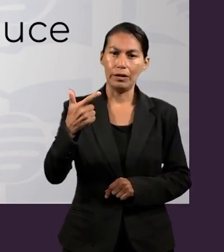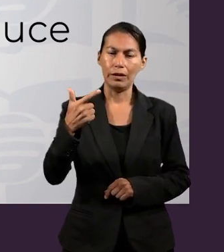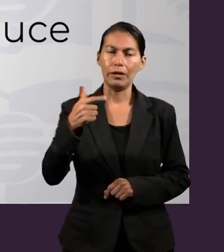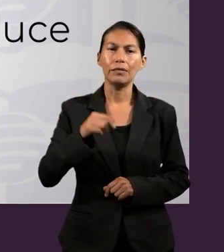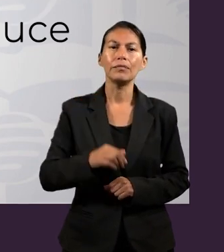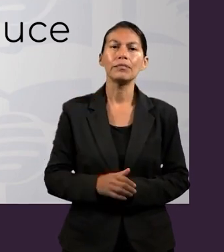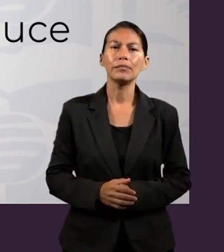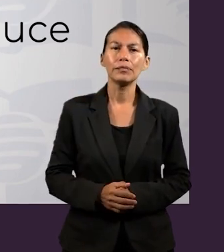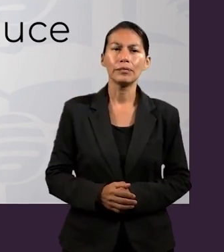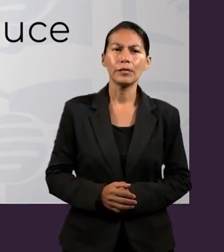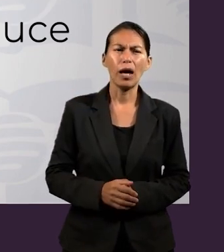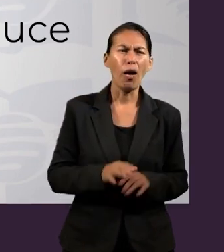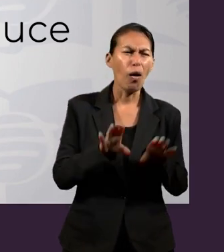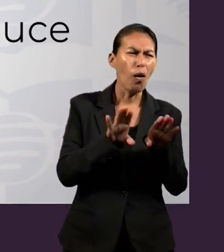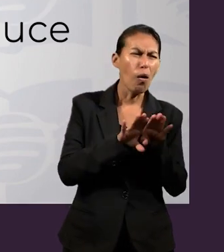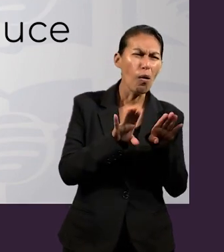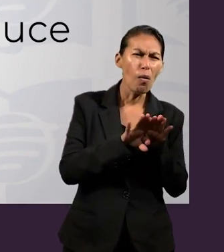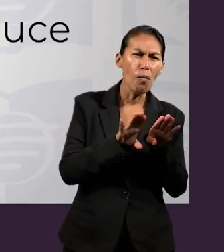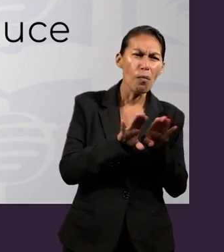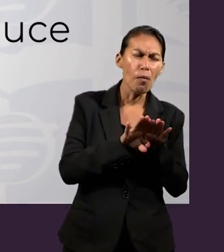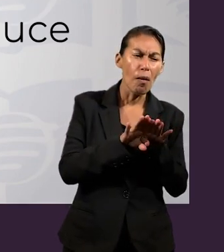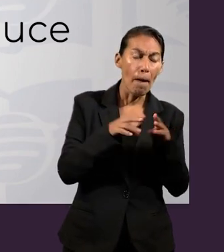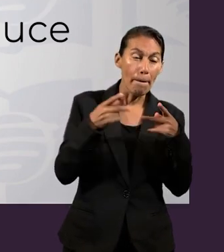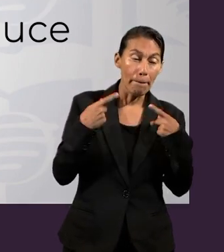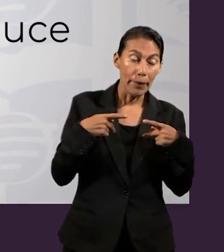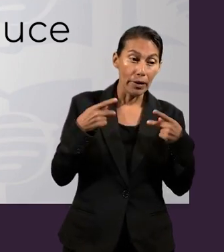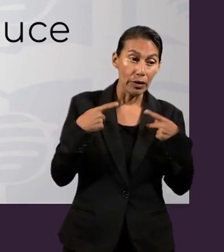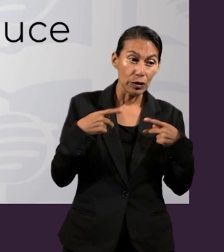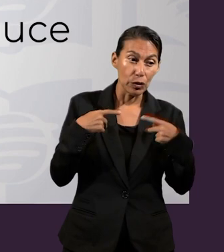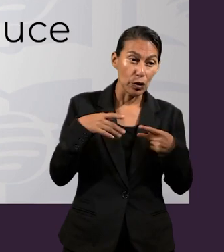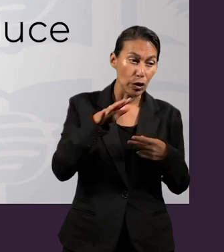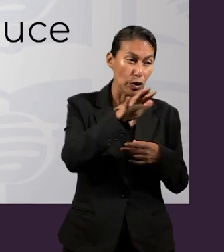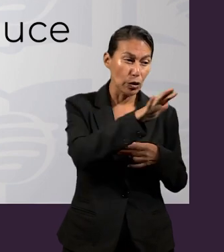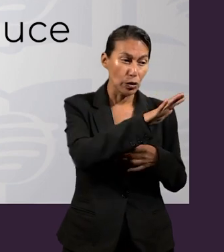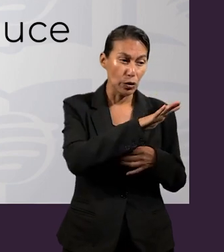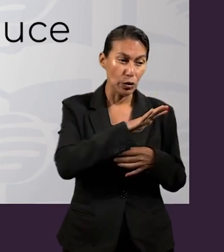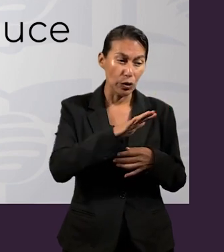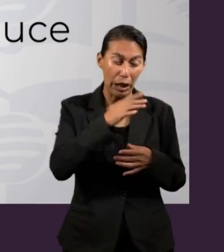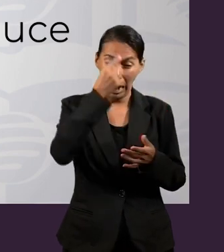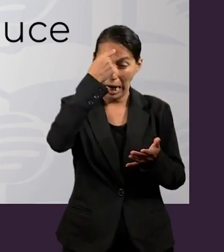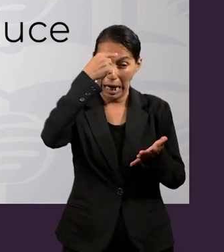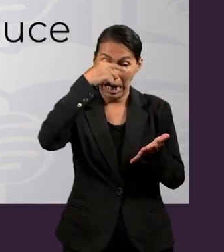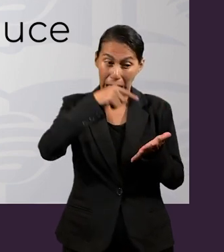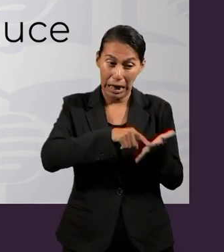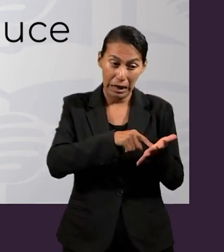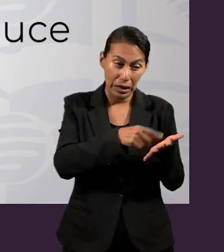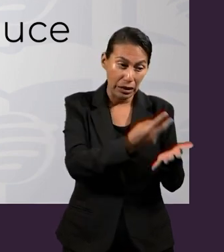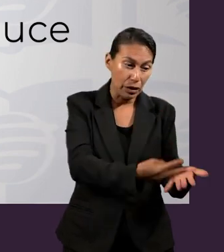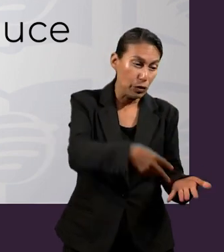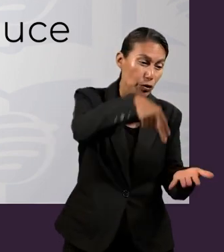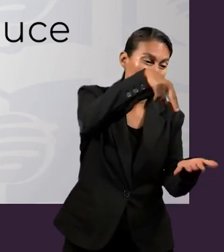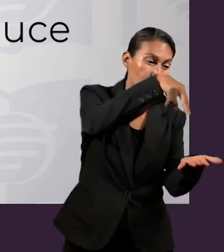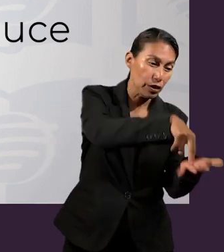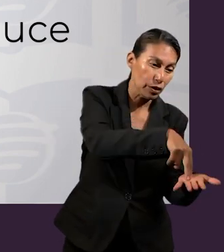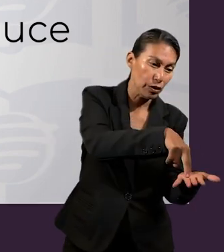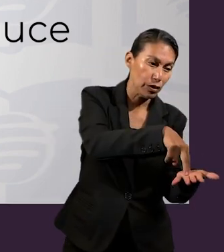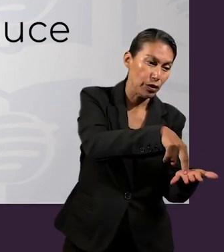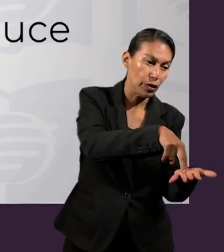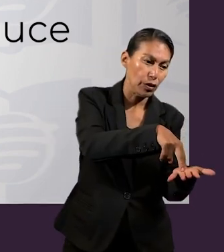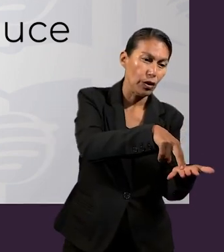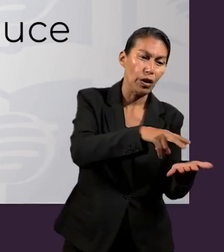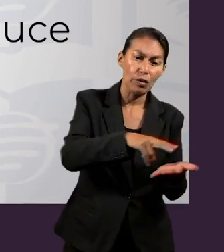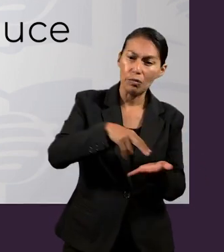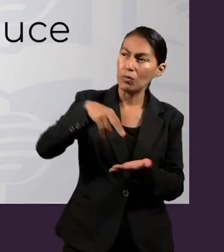participan los creyentes de la resurrección, la ascensión y la exaltación de